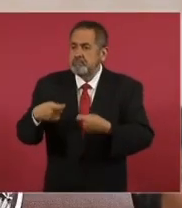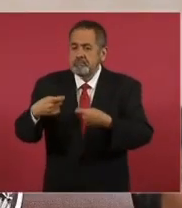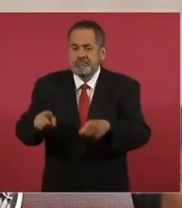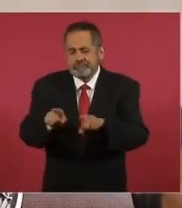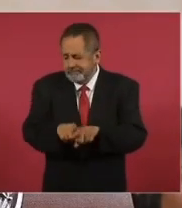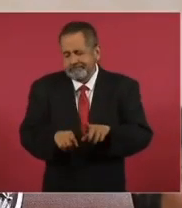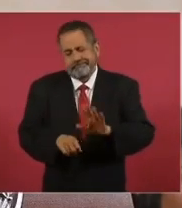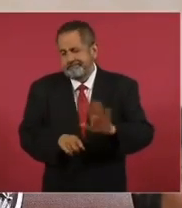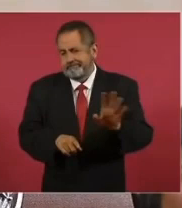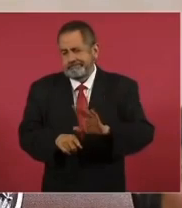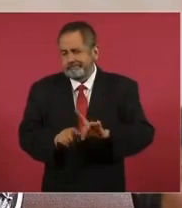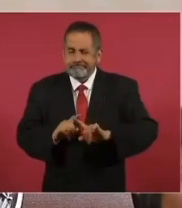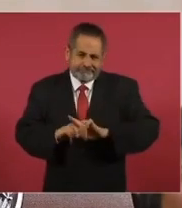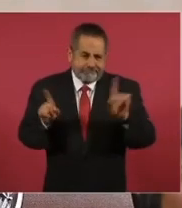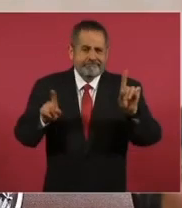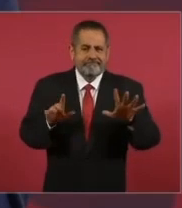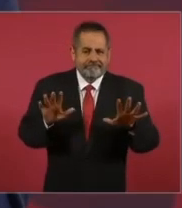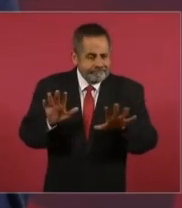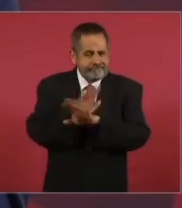Ese es el cambio.